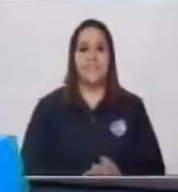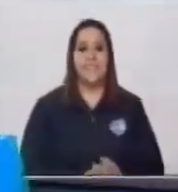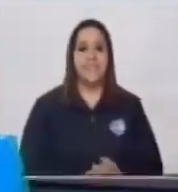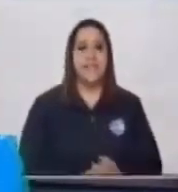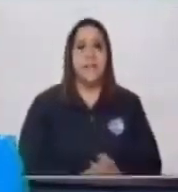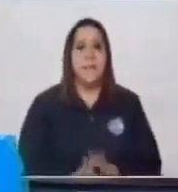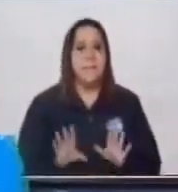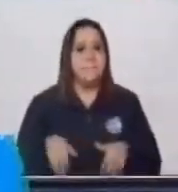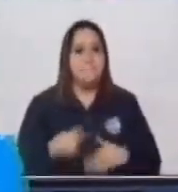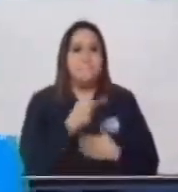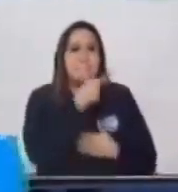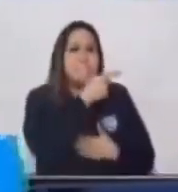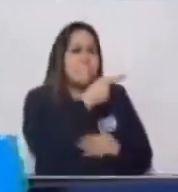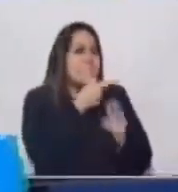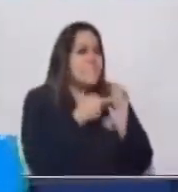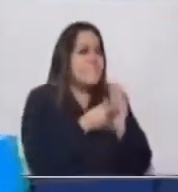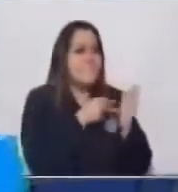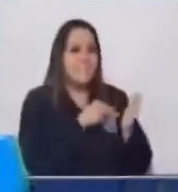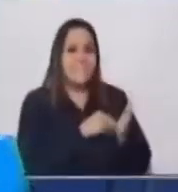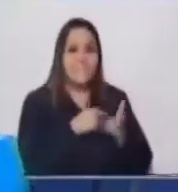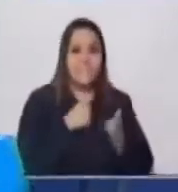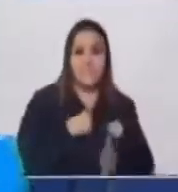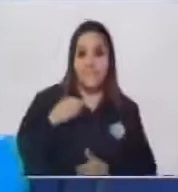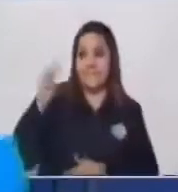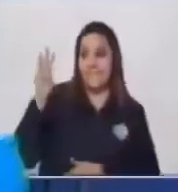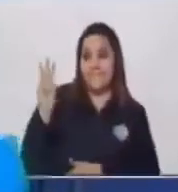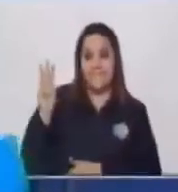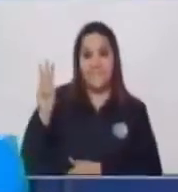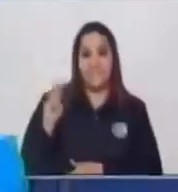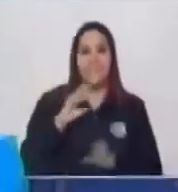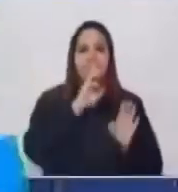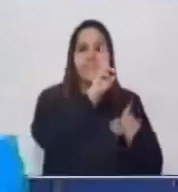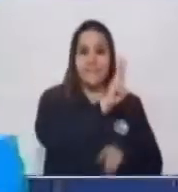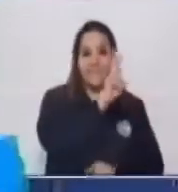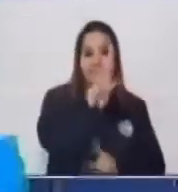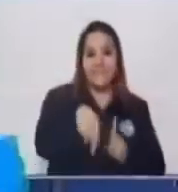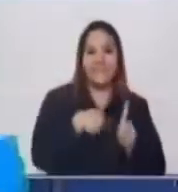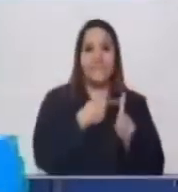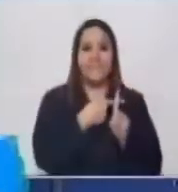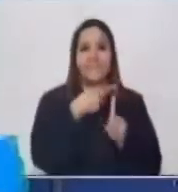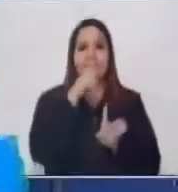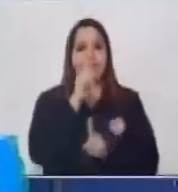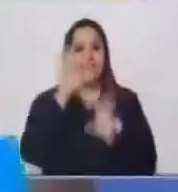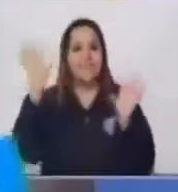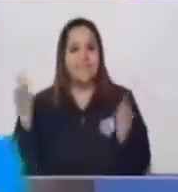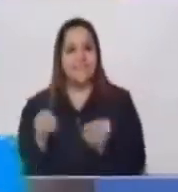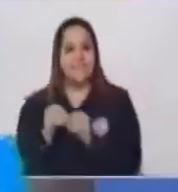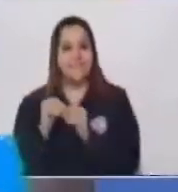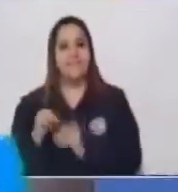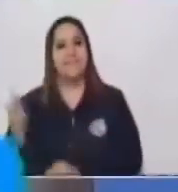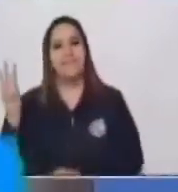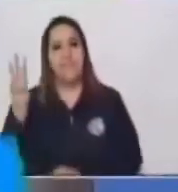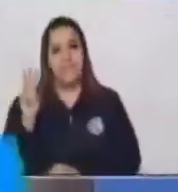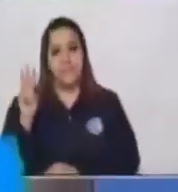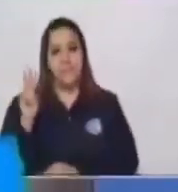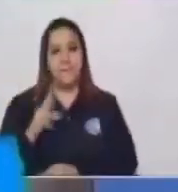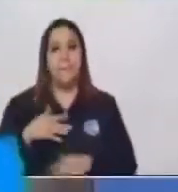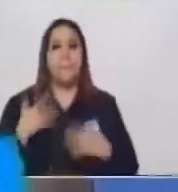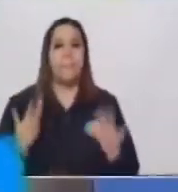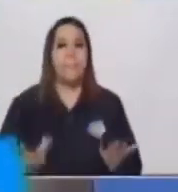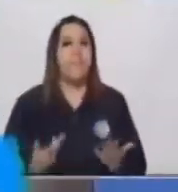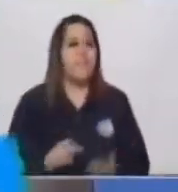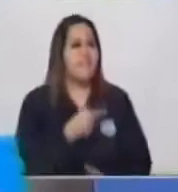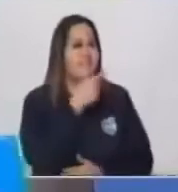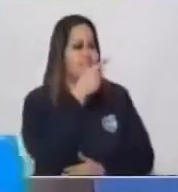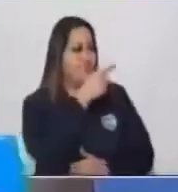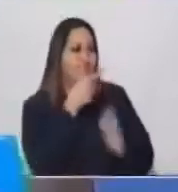¿Cuál es tu nombre? Yo soy el 3 2 más 1 es igual a 3 ¿Quién